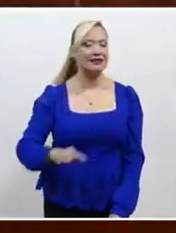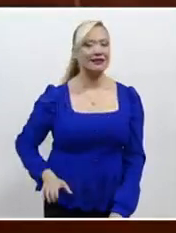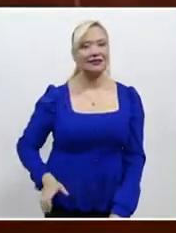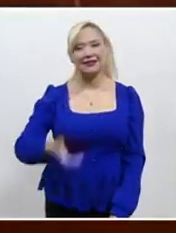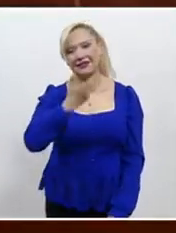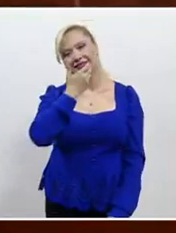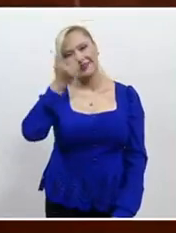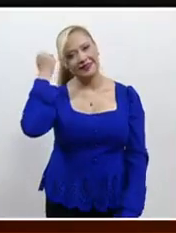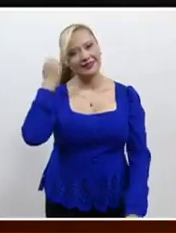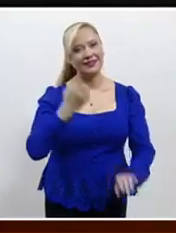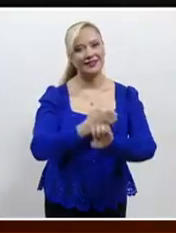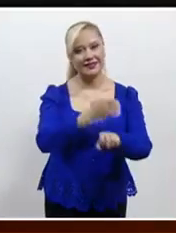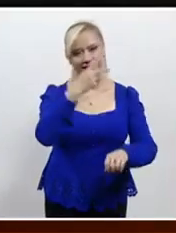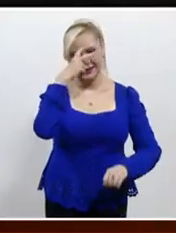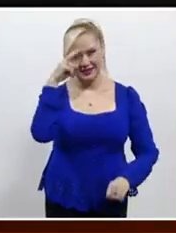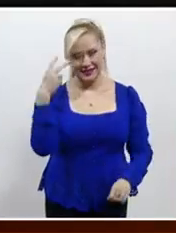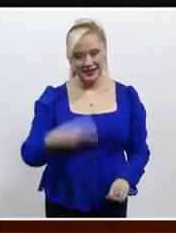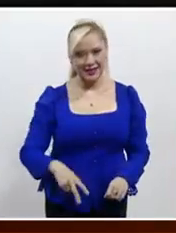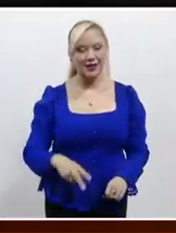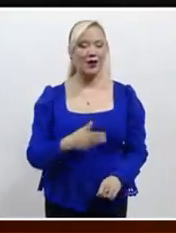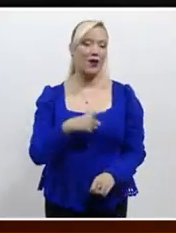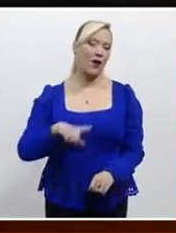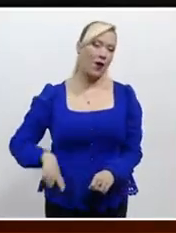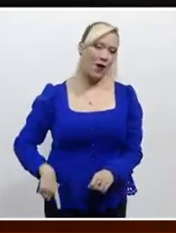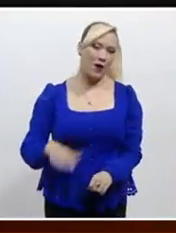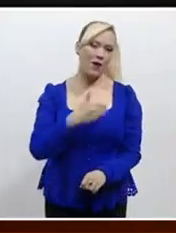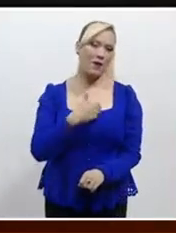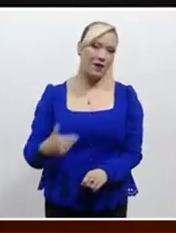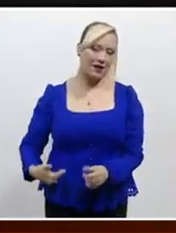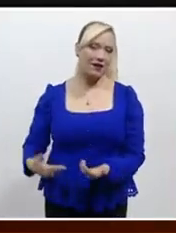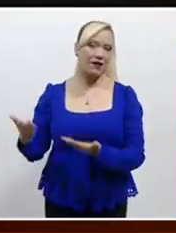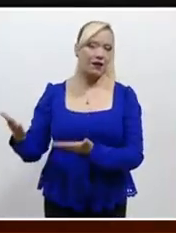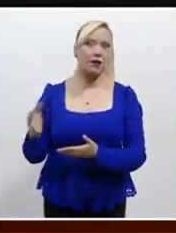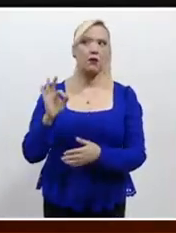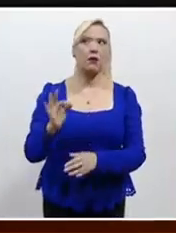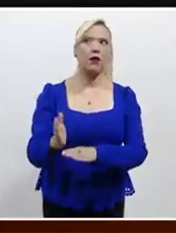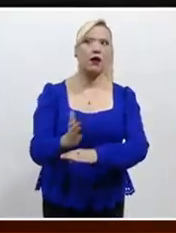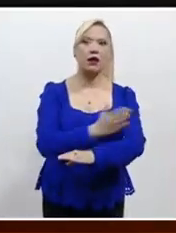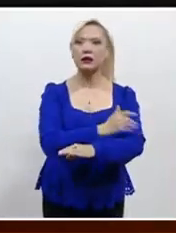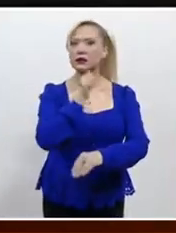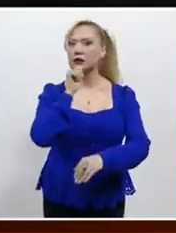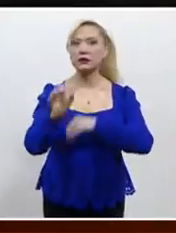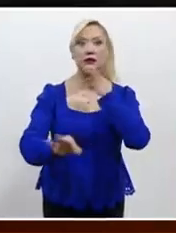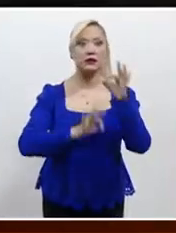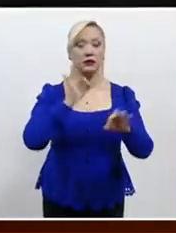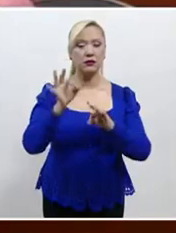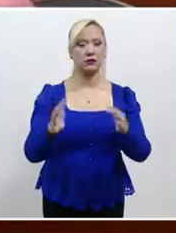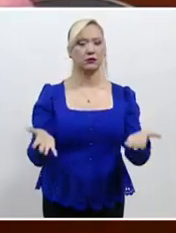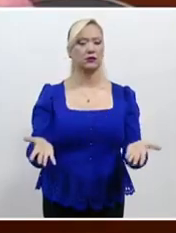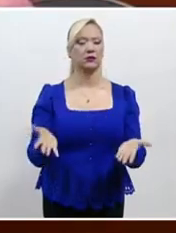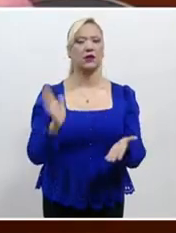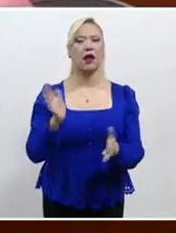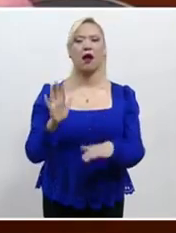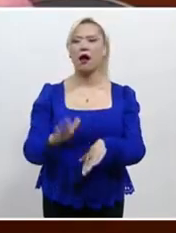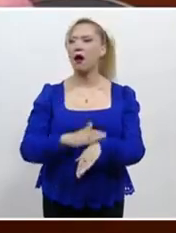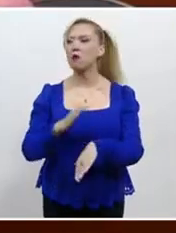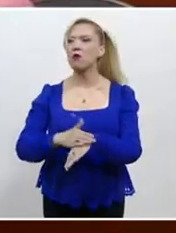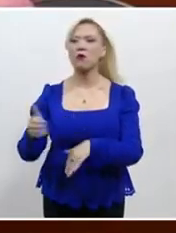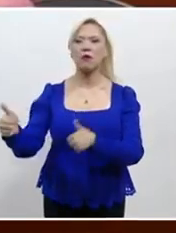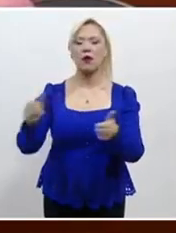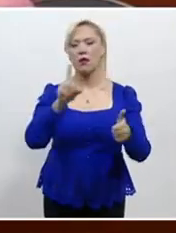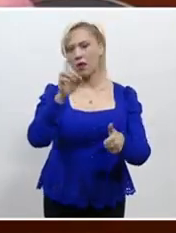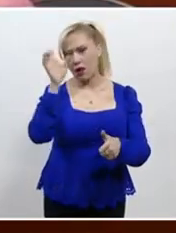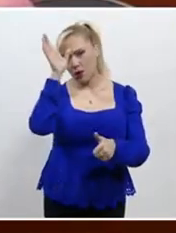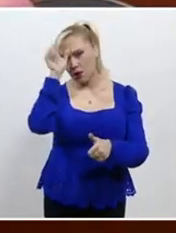del Estado de México. Consideró que aunque la difusión se realizó en el periodo de precampaña, ya se había aprobado un convenio de